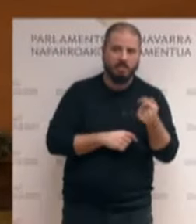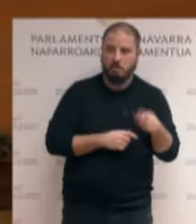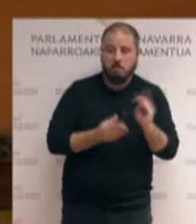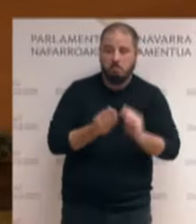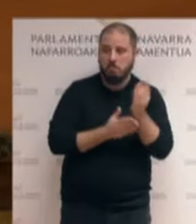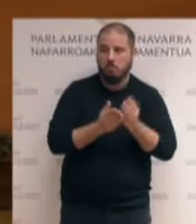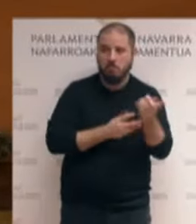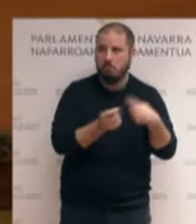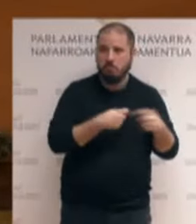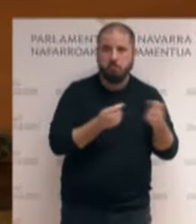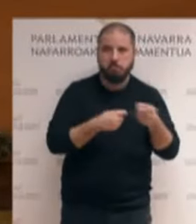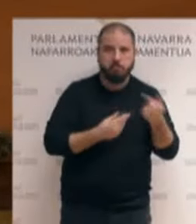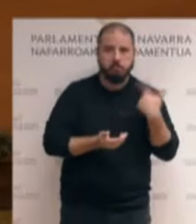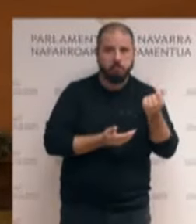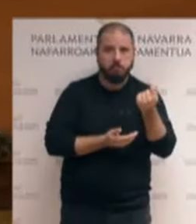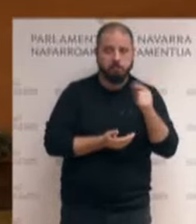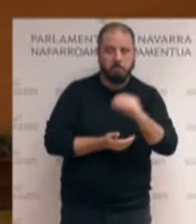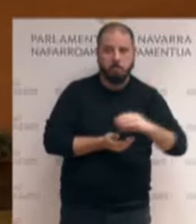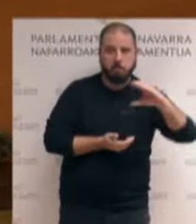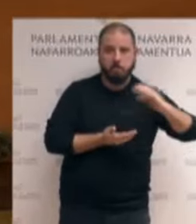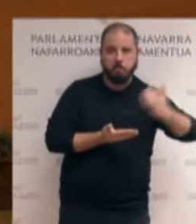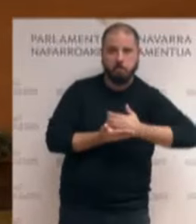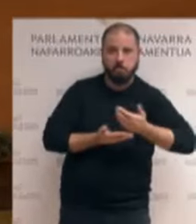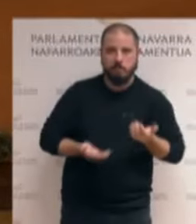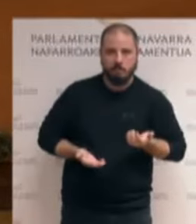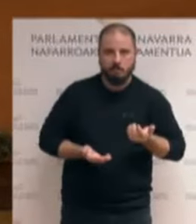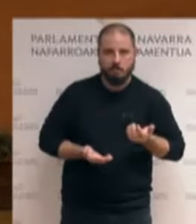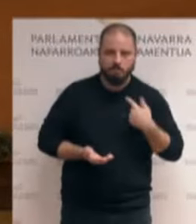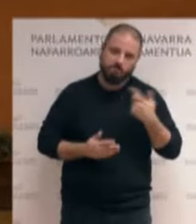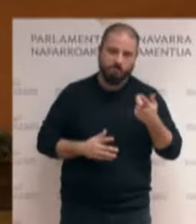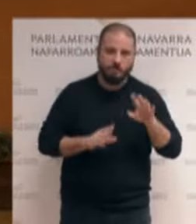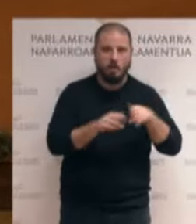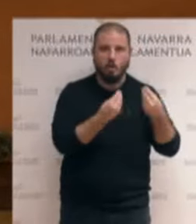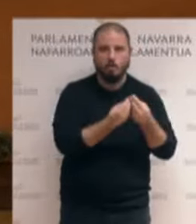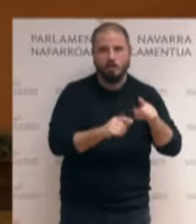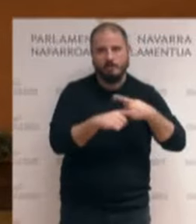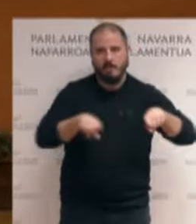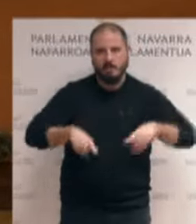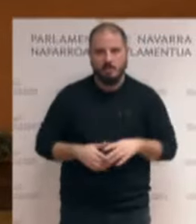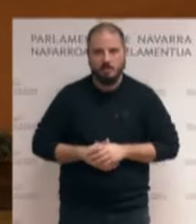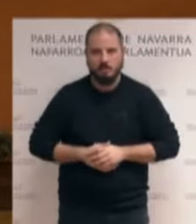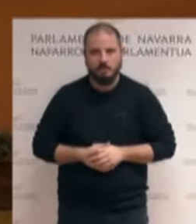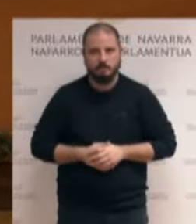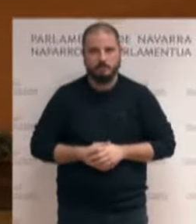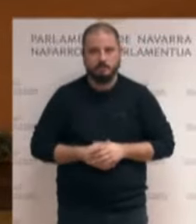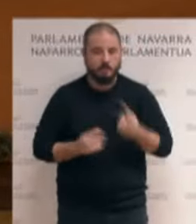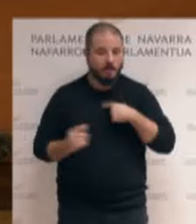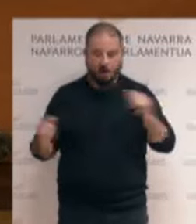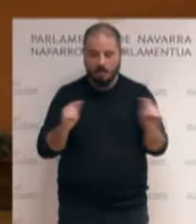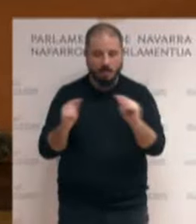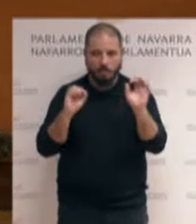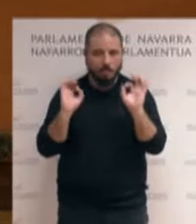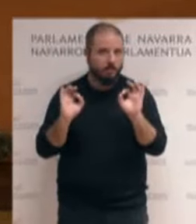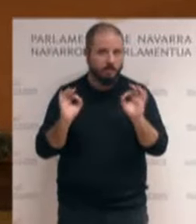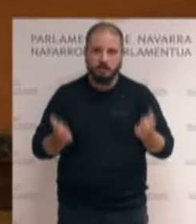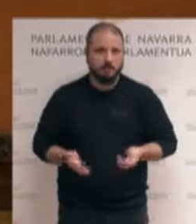del mercado susceptible de especular, pues llegaremos a otro tipo de conclusiones. Y ese es el debate. Ese es el debate de fondo.